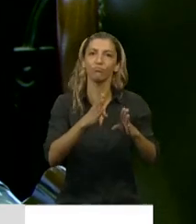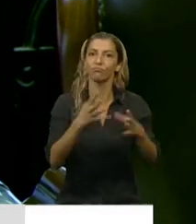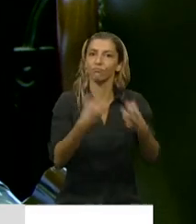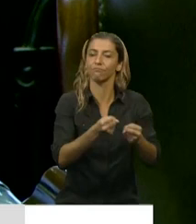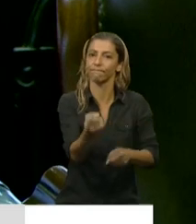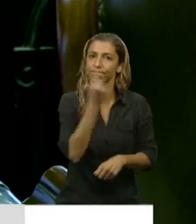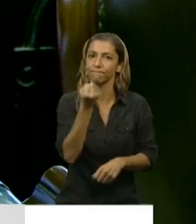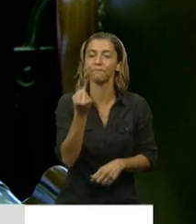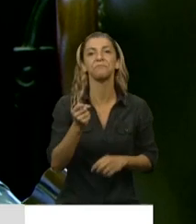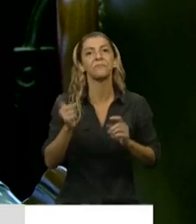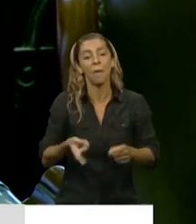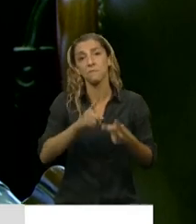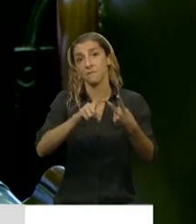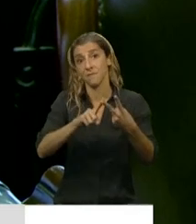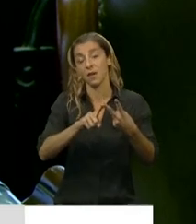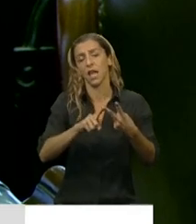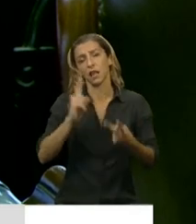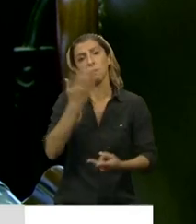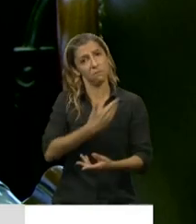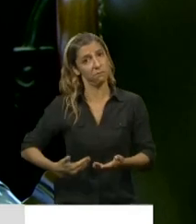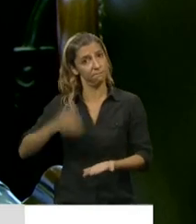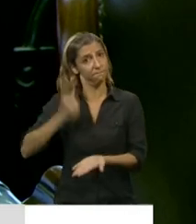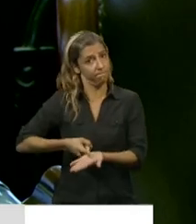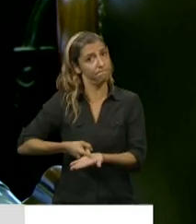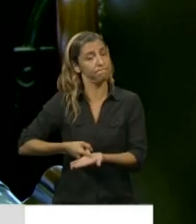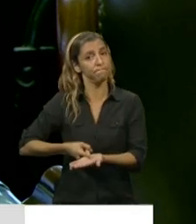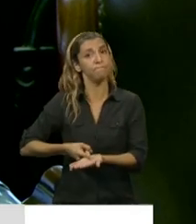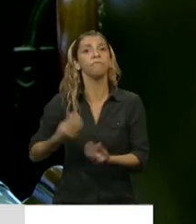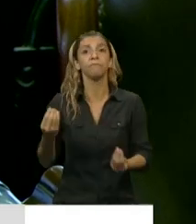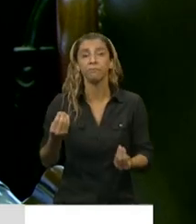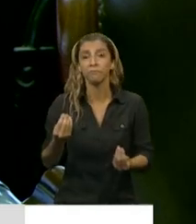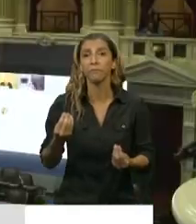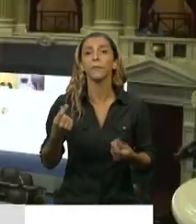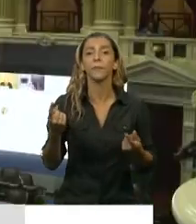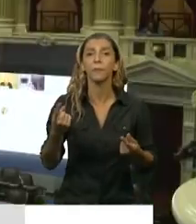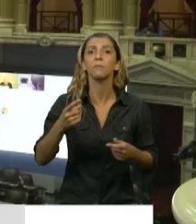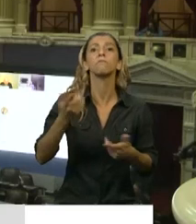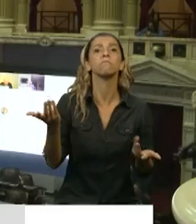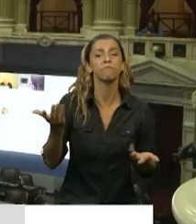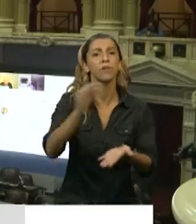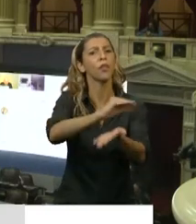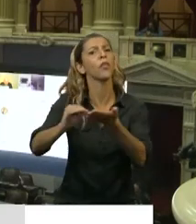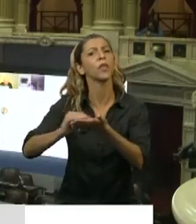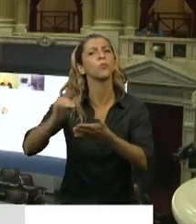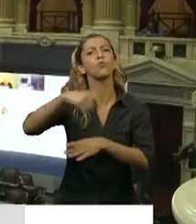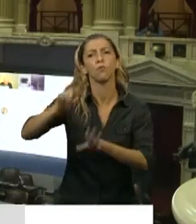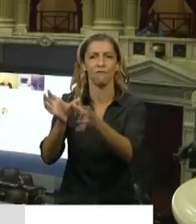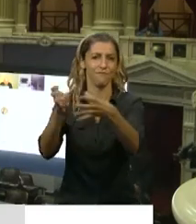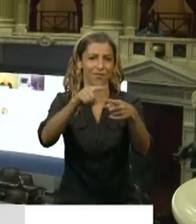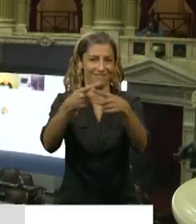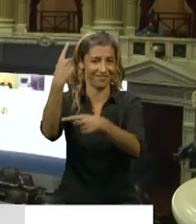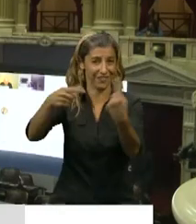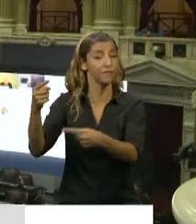definición política de nuestro presidente es enfrentarla con unidad. Los diputados y diputadas de las distintas bancadas